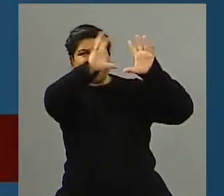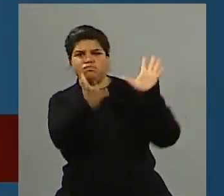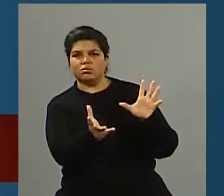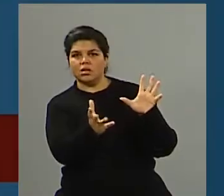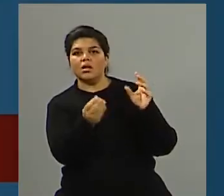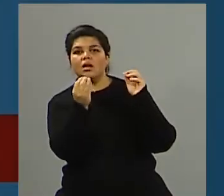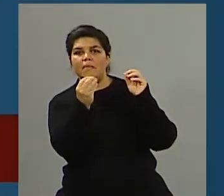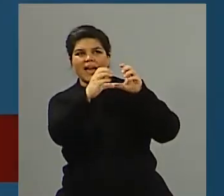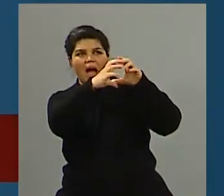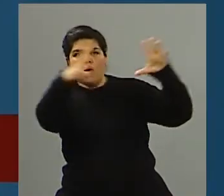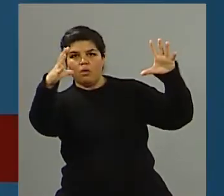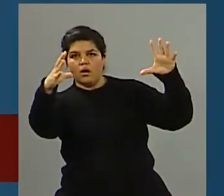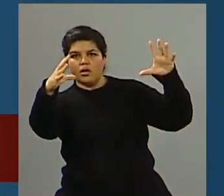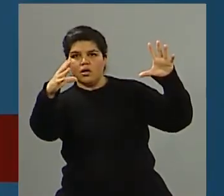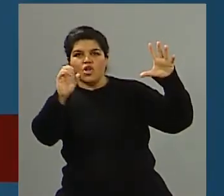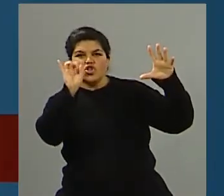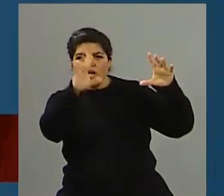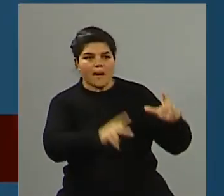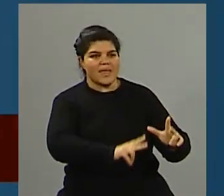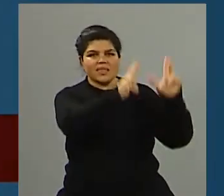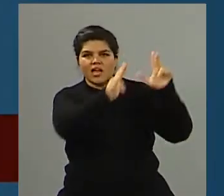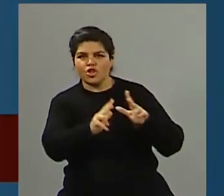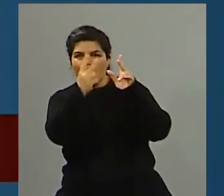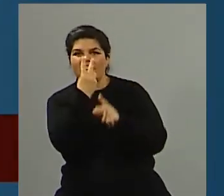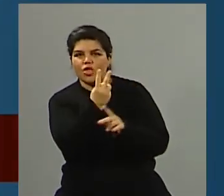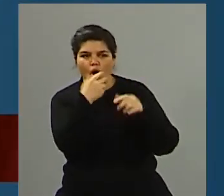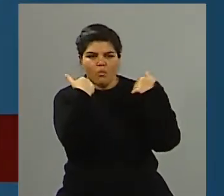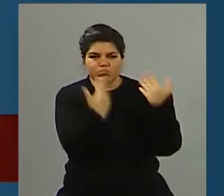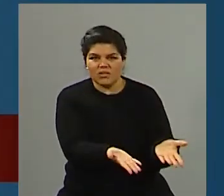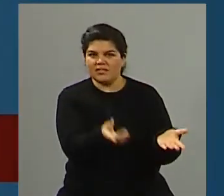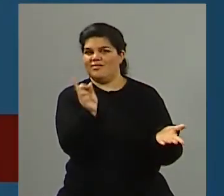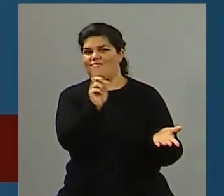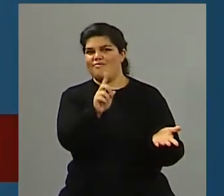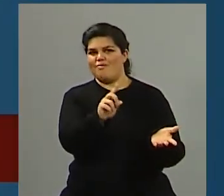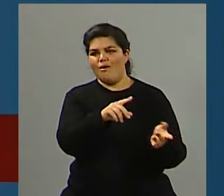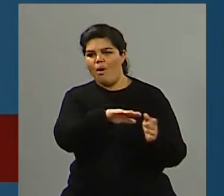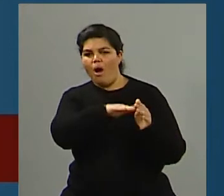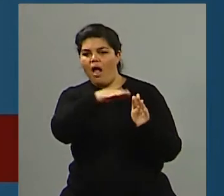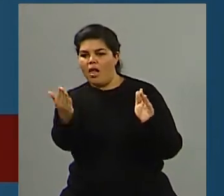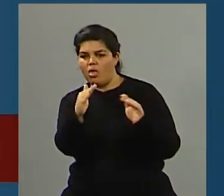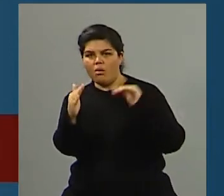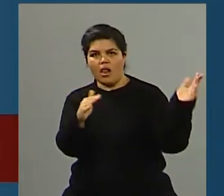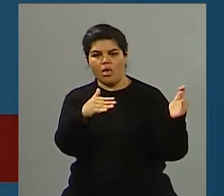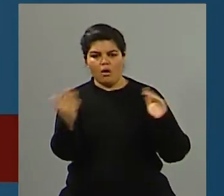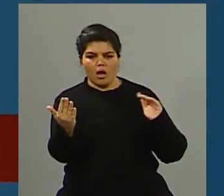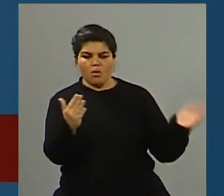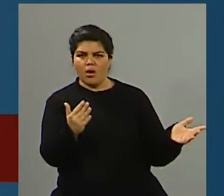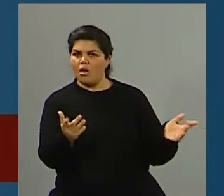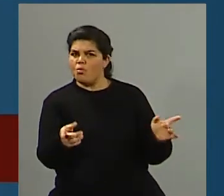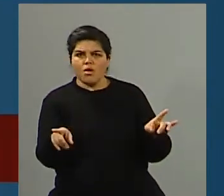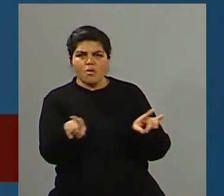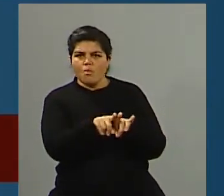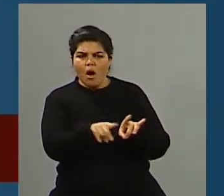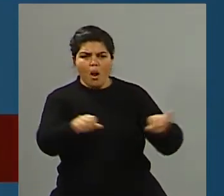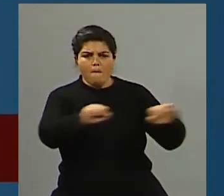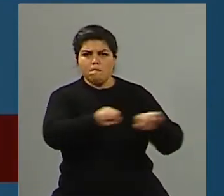en total siete edificios, y yo lo grafico como ver el agujero cuando se saca una muela, y